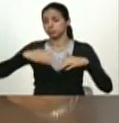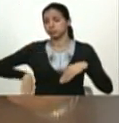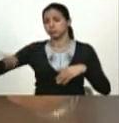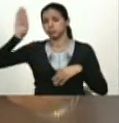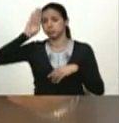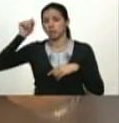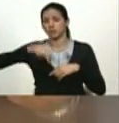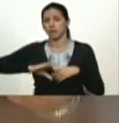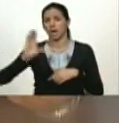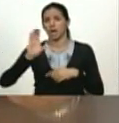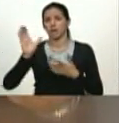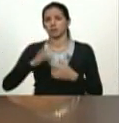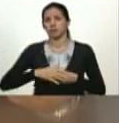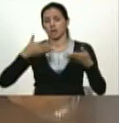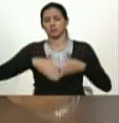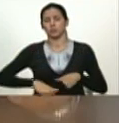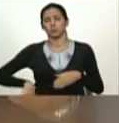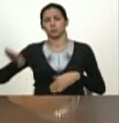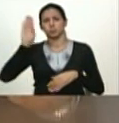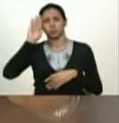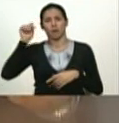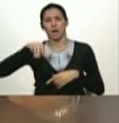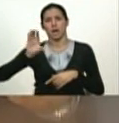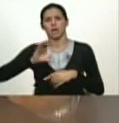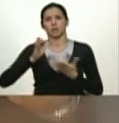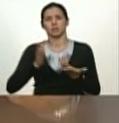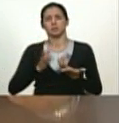nacido y criado y